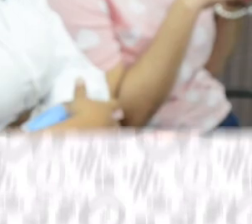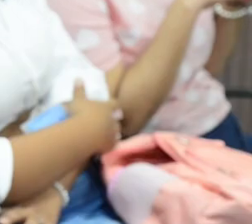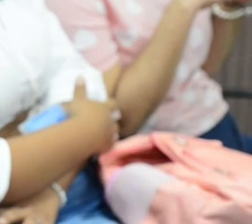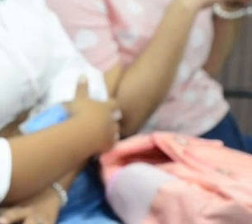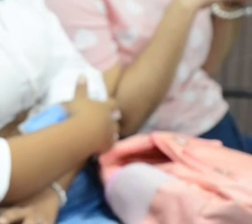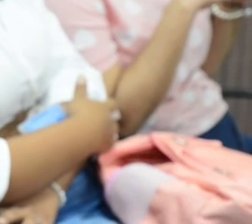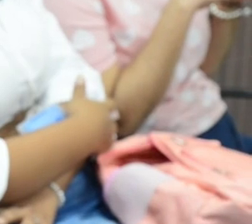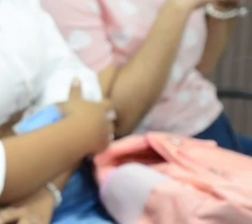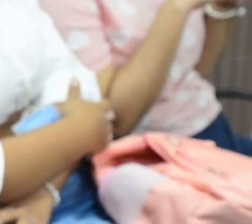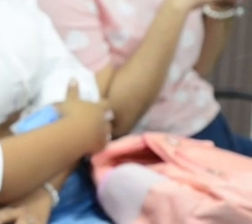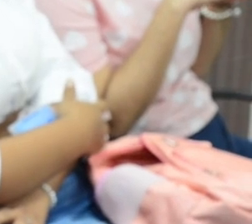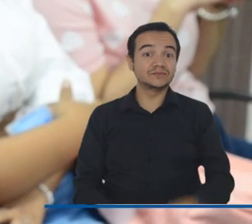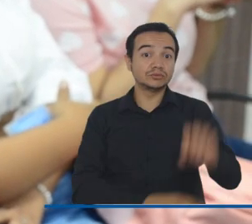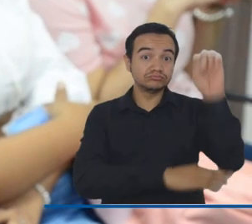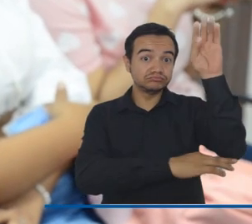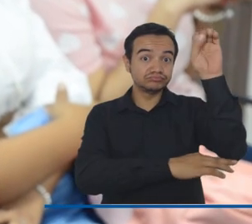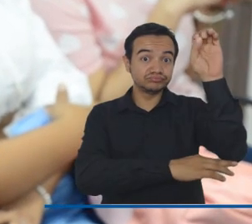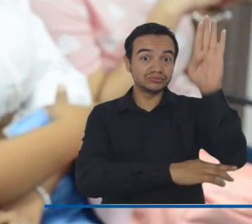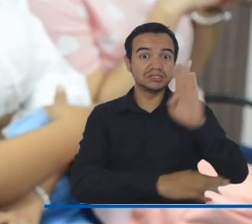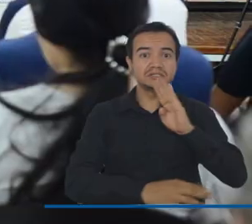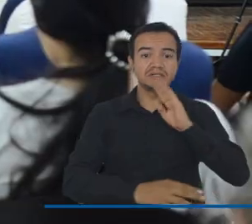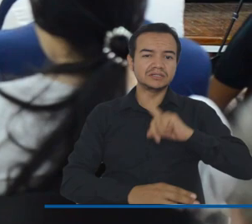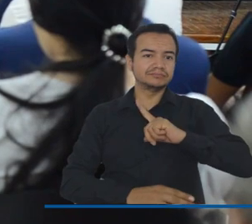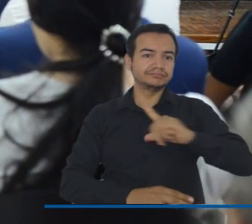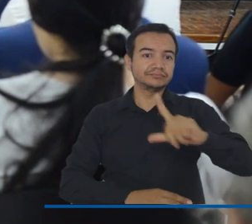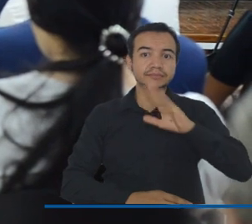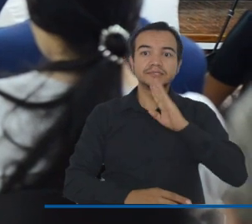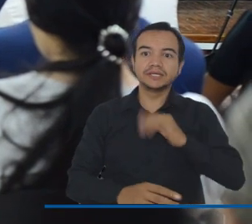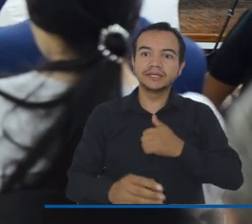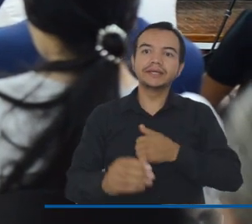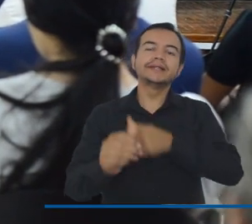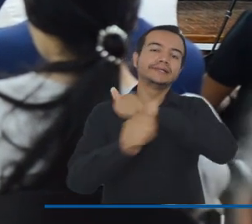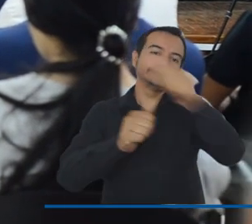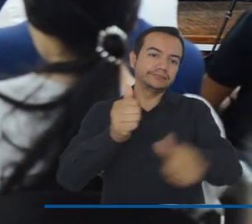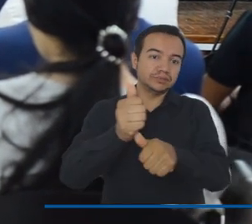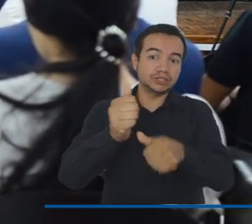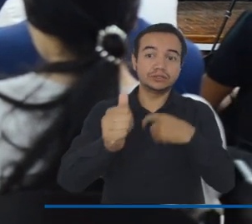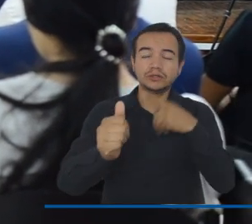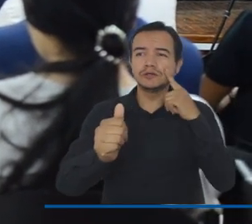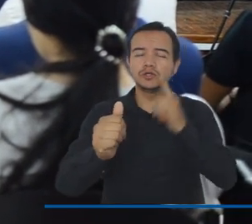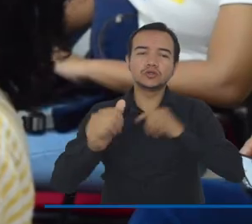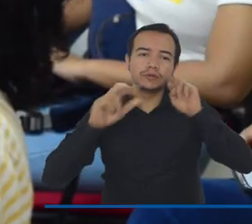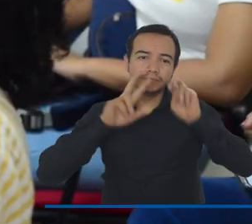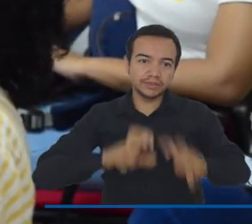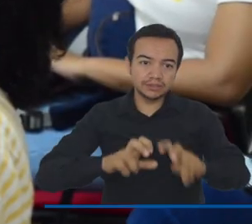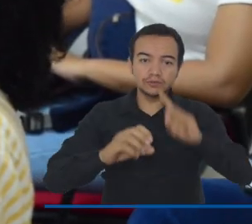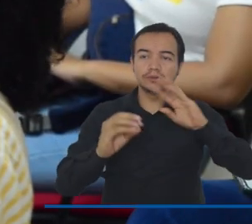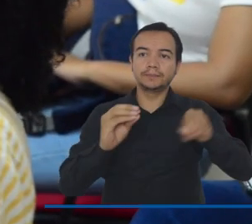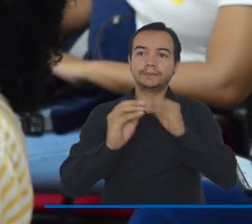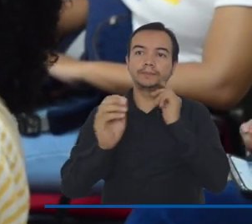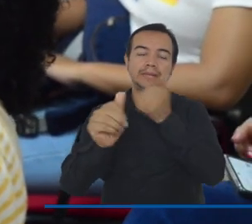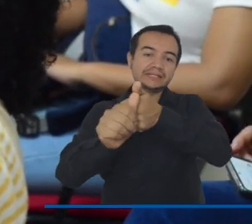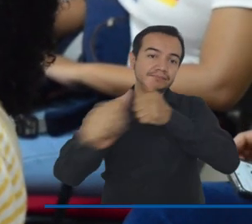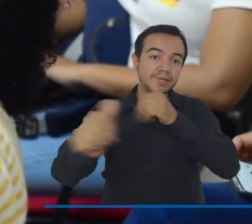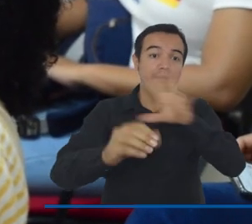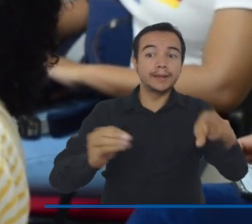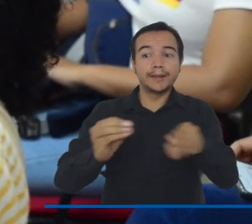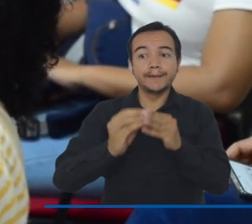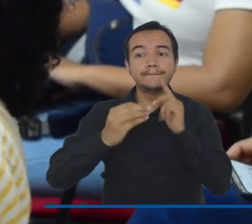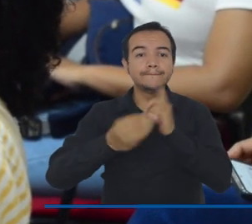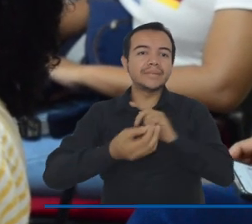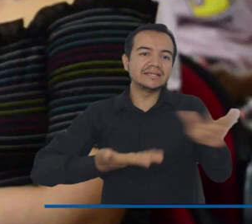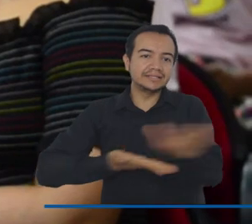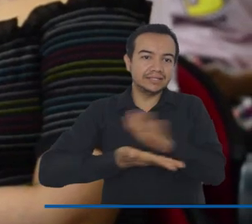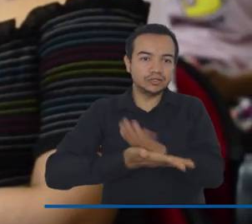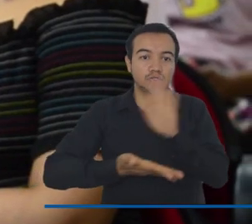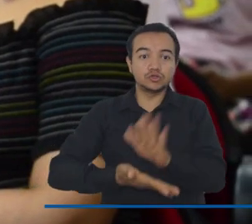El evento, liderado por las Vicerrectorías de Investigación, de Extensión y Proyección Social y la Editorial Unimagdalena, contó con una